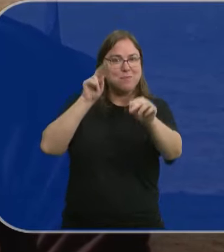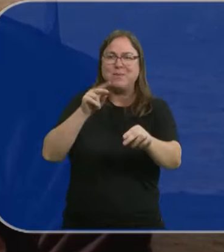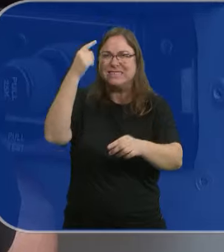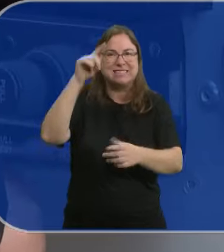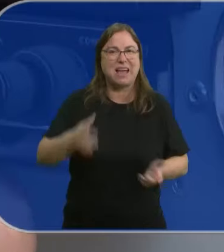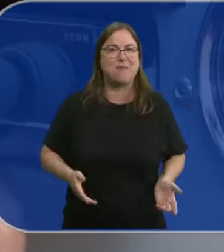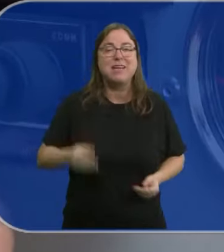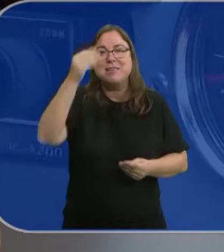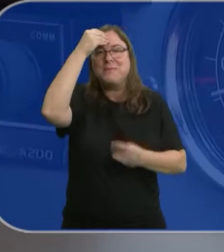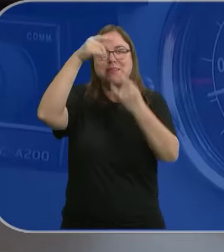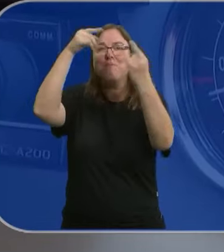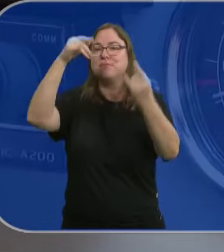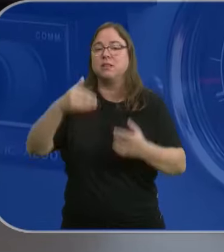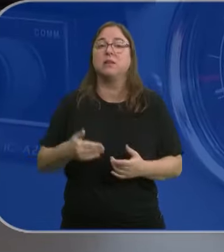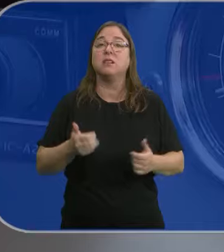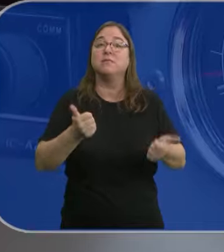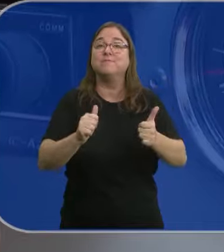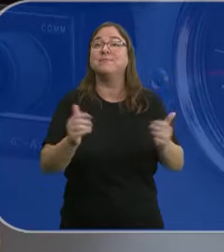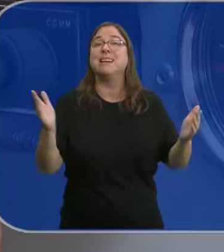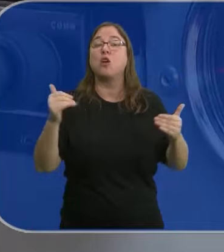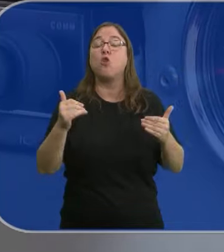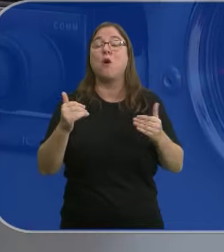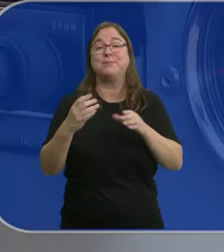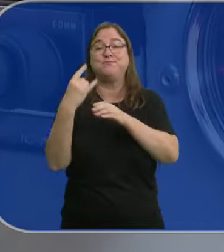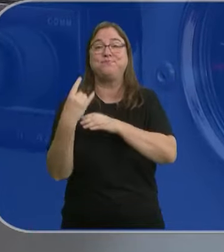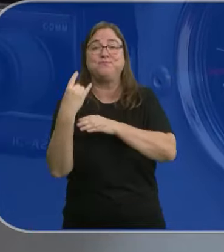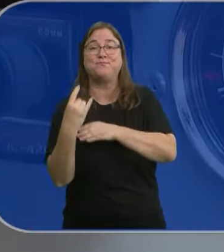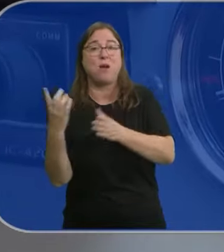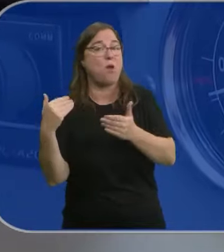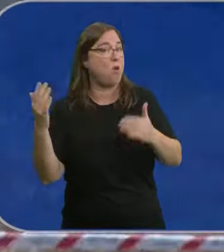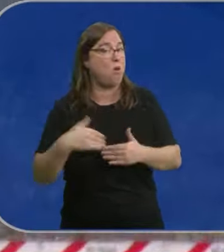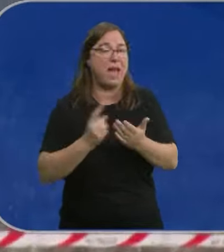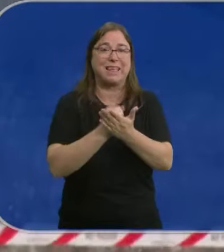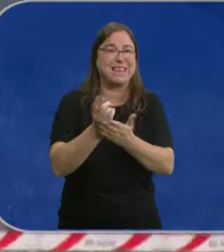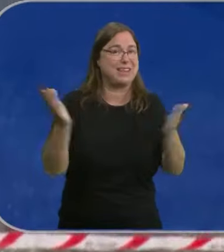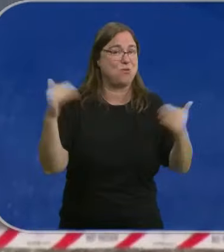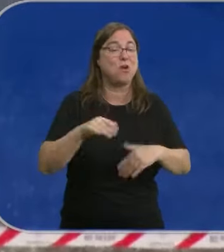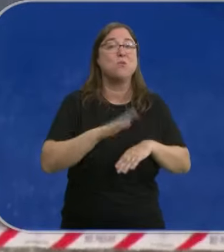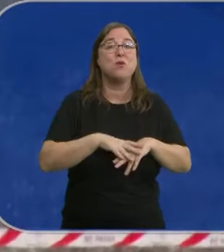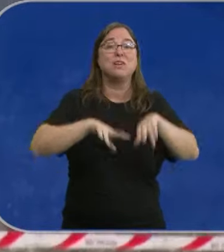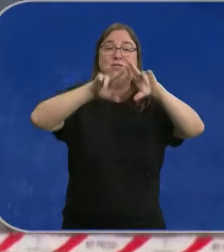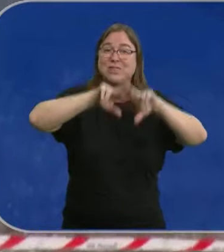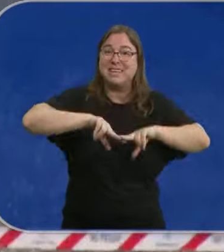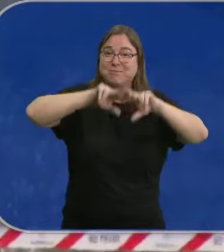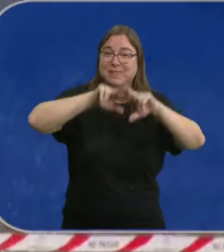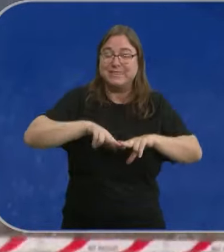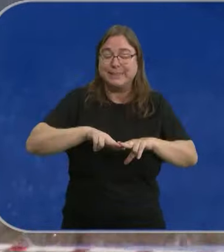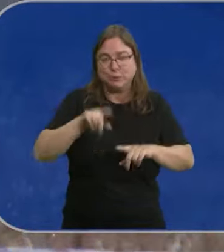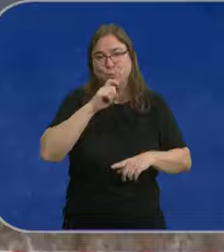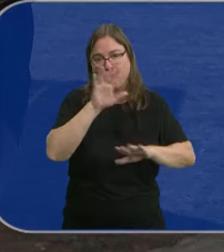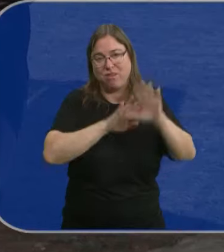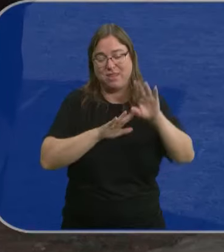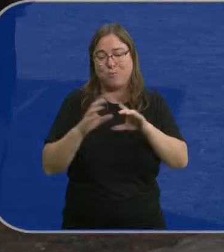casi casi lo sabe. Las avionetas de instrucción no cuentan con caja negra ni una ruta de vuelo determinada, por lo que la investigación del accidente es